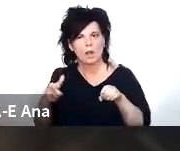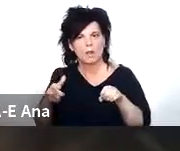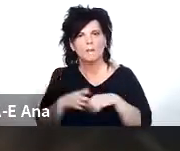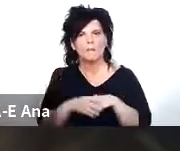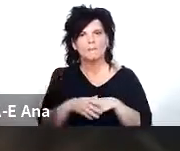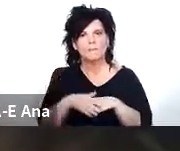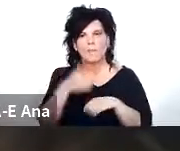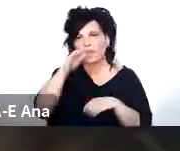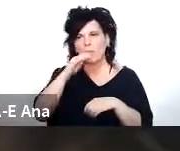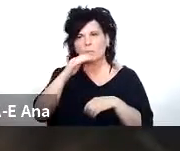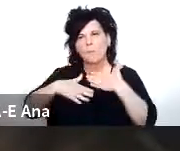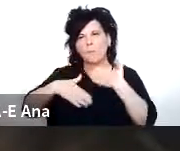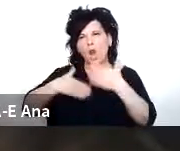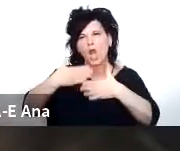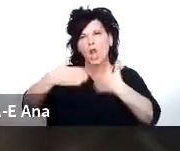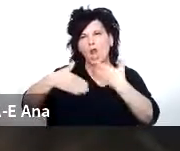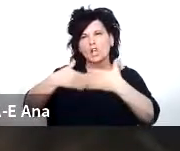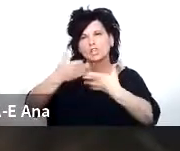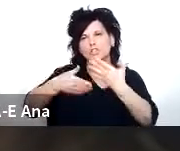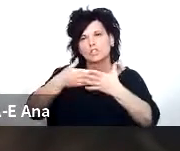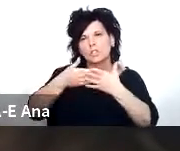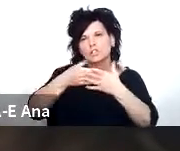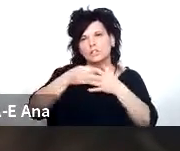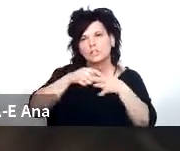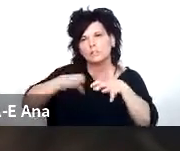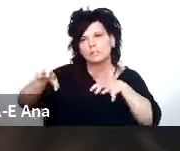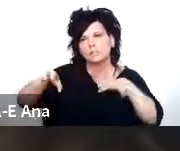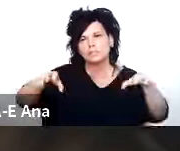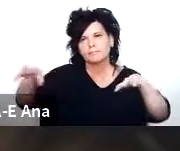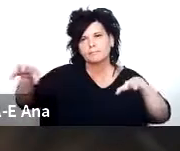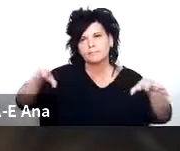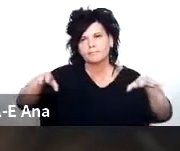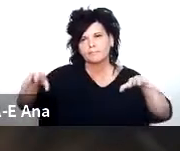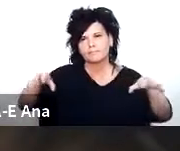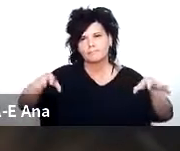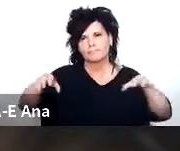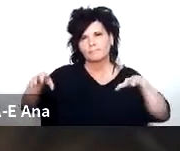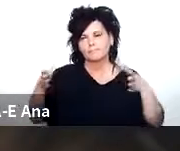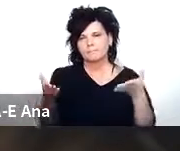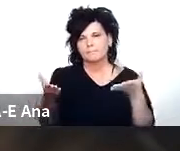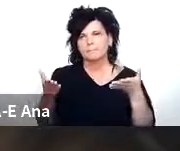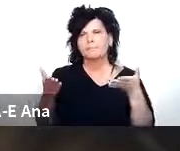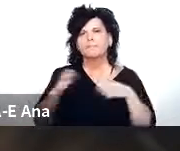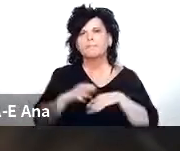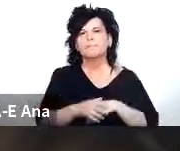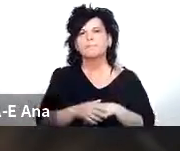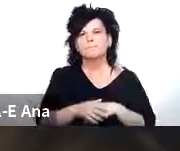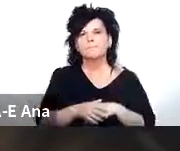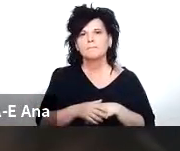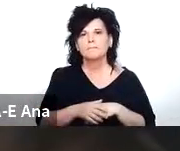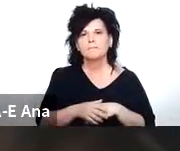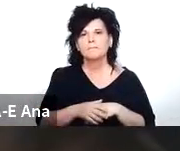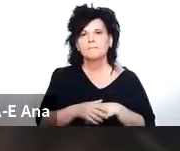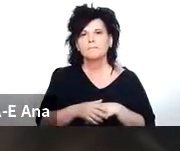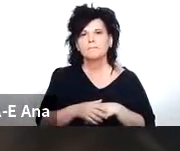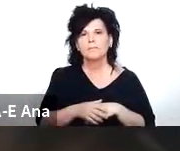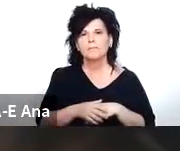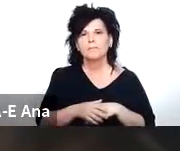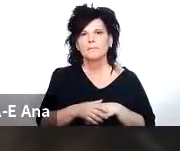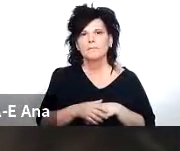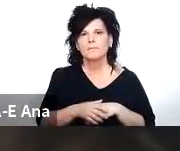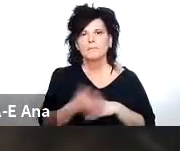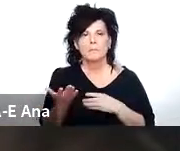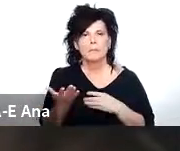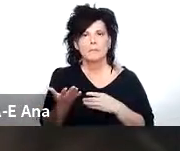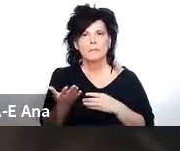en un proceso de migración hacia otras tecnologías en la mayoría de los casos Fiber to the Home o FTTH finalmente como un jugador